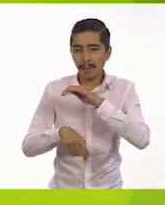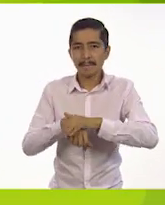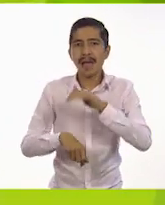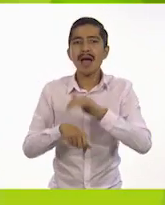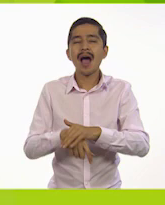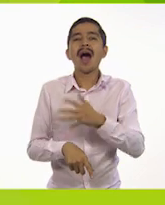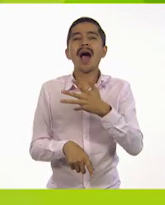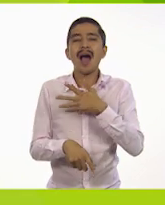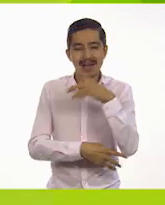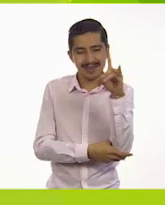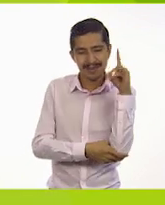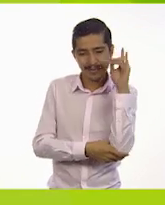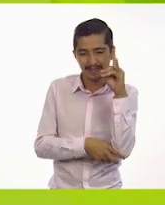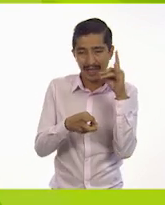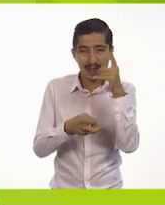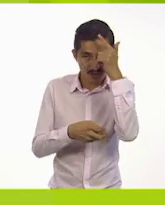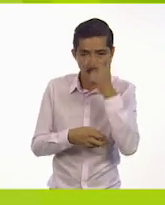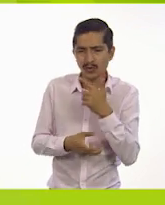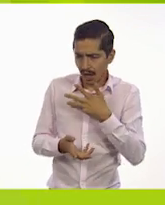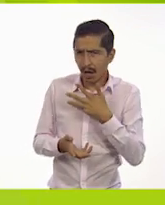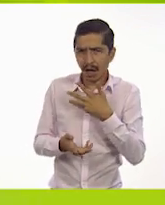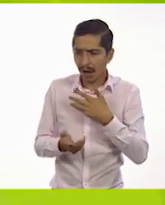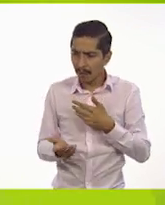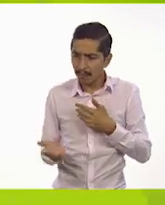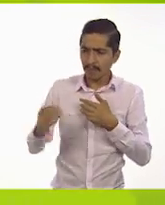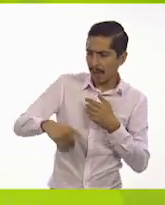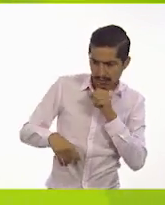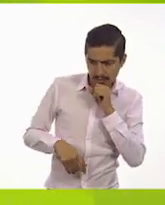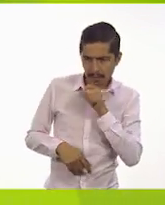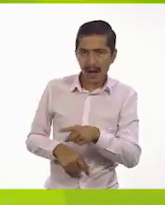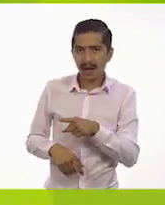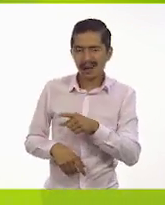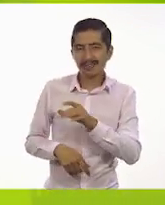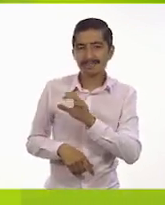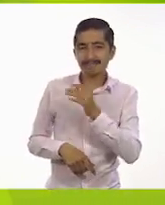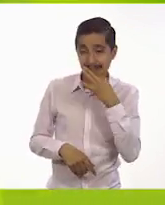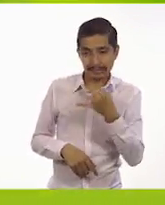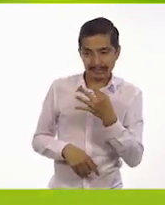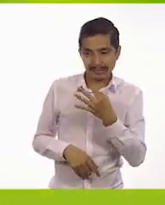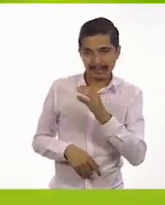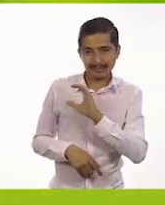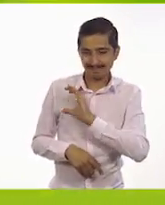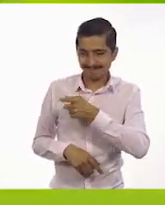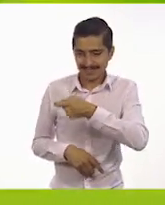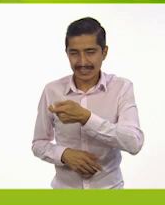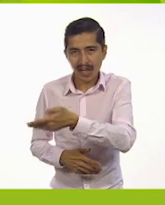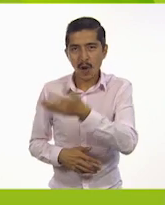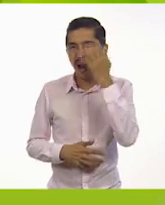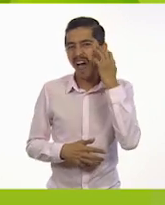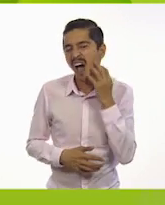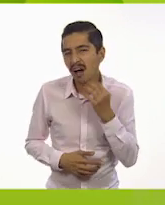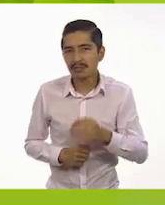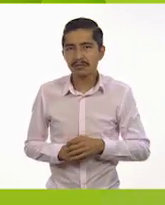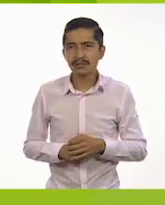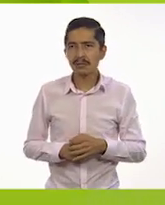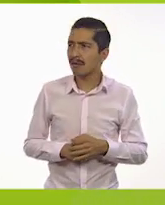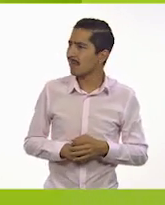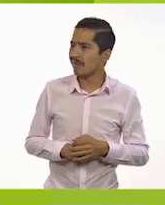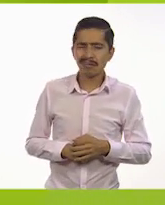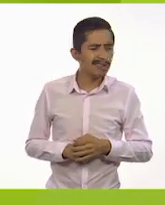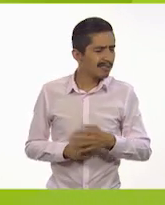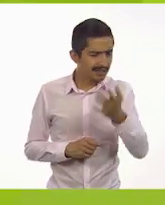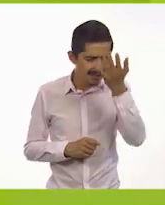un resto de jirafa para esta noche. Venga también usted. Exquisito. Saludos, león. Oh no,